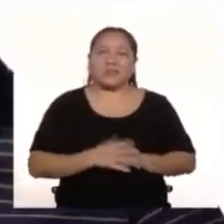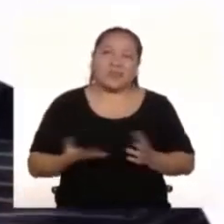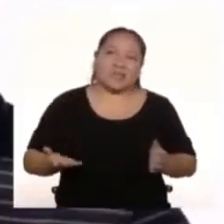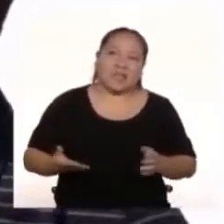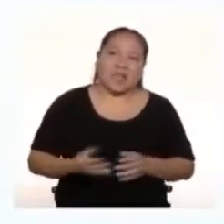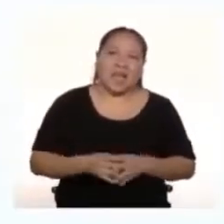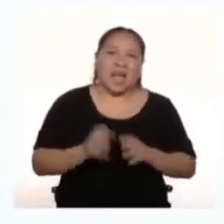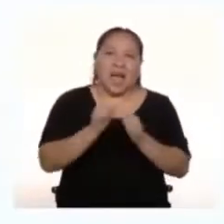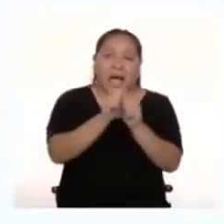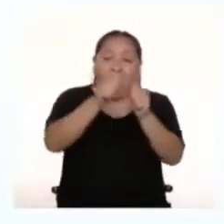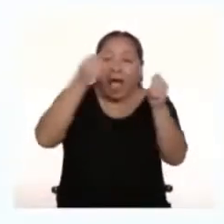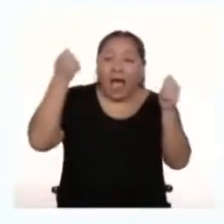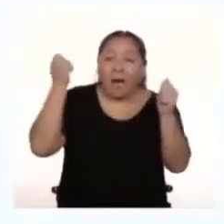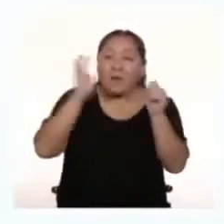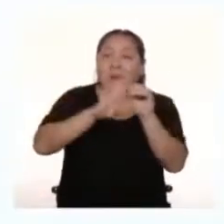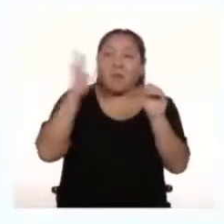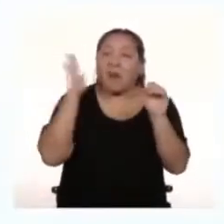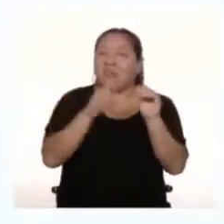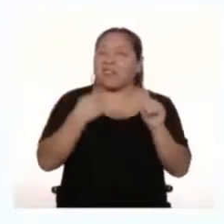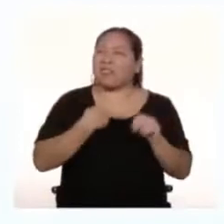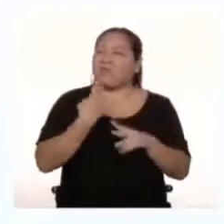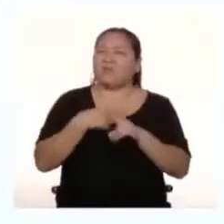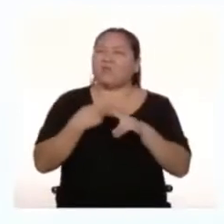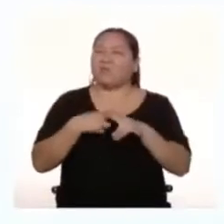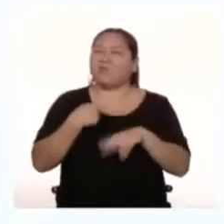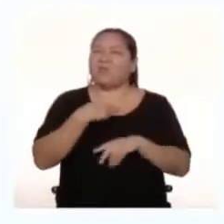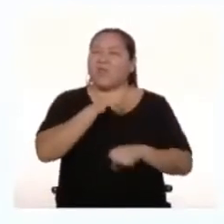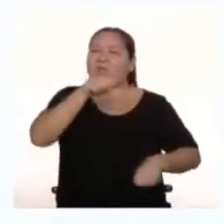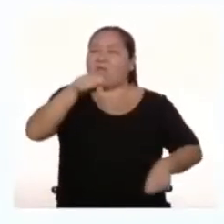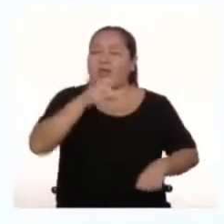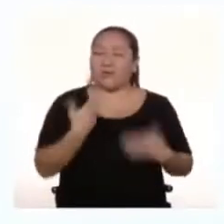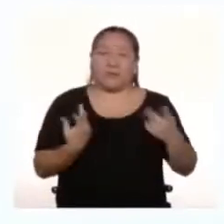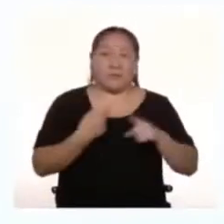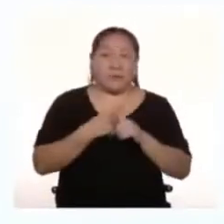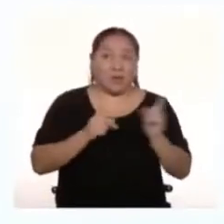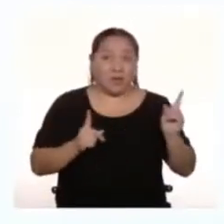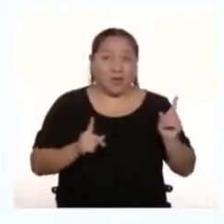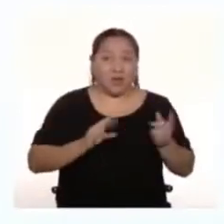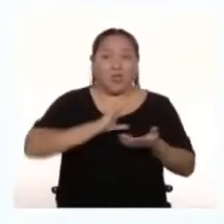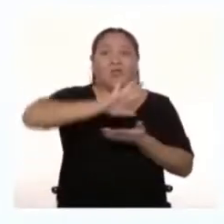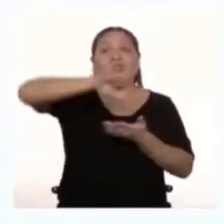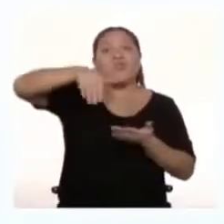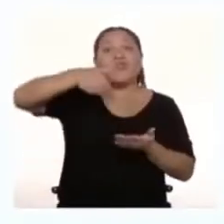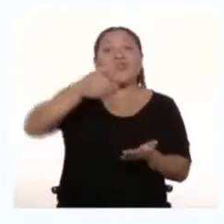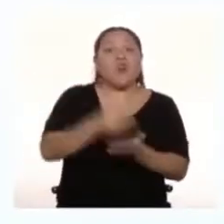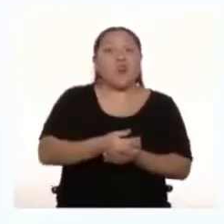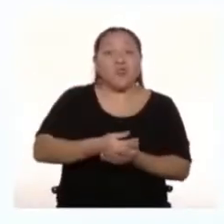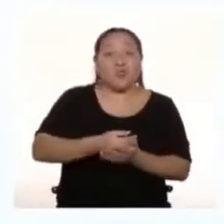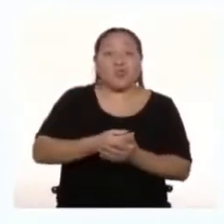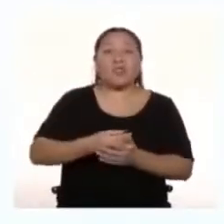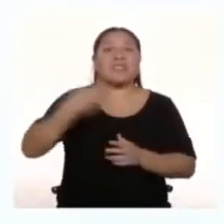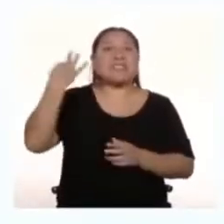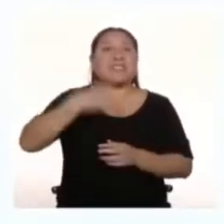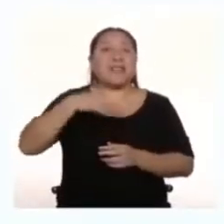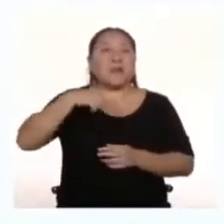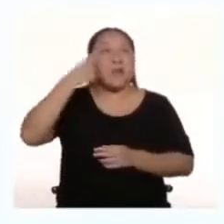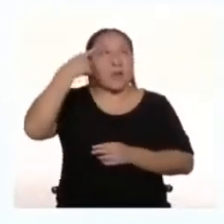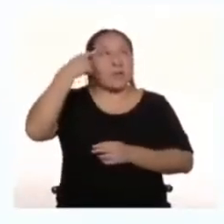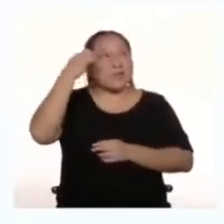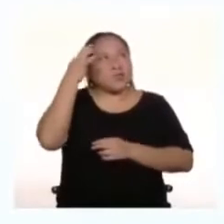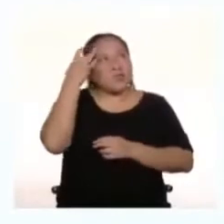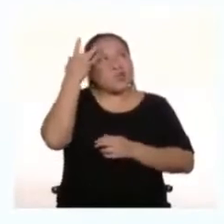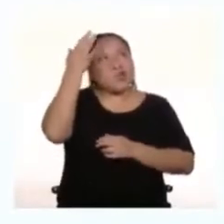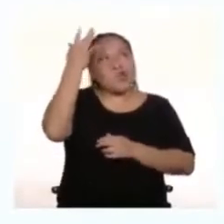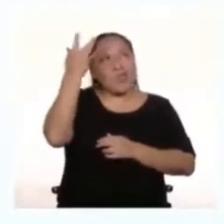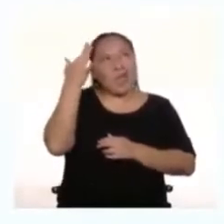el nombre más impresionante para un superhéroe Pero no me pueden negar que todos hemos tenido alguna vez La fantasía de